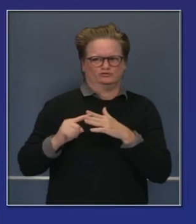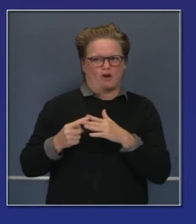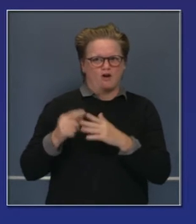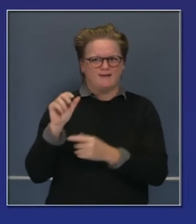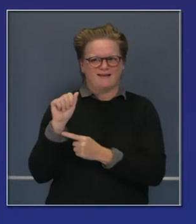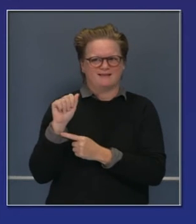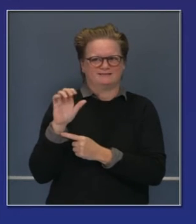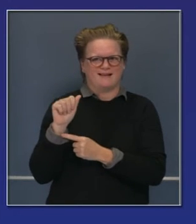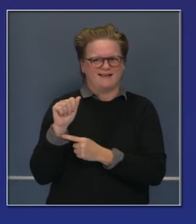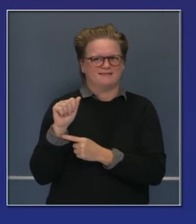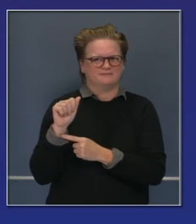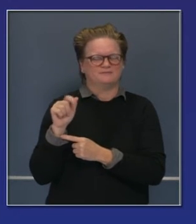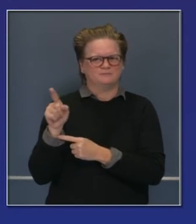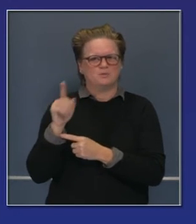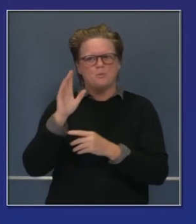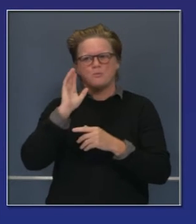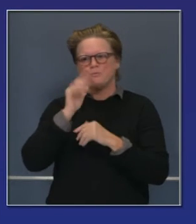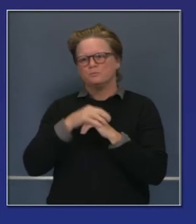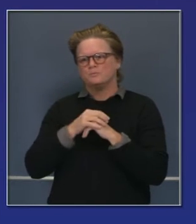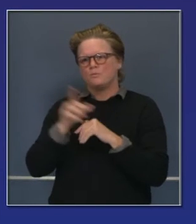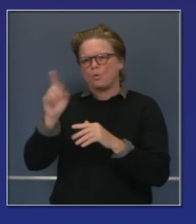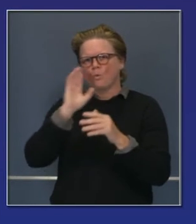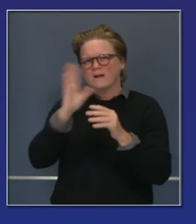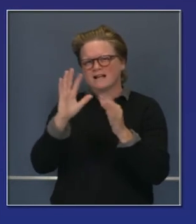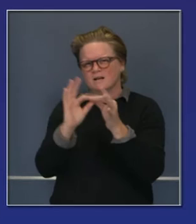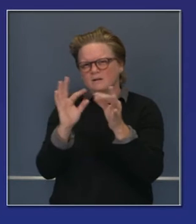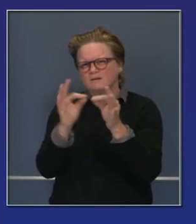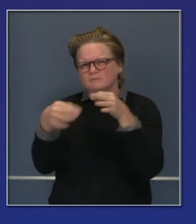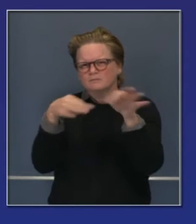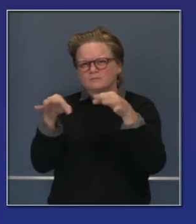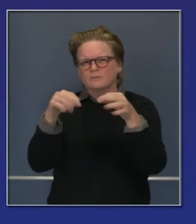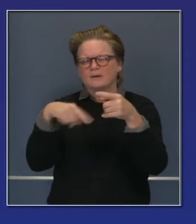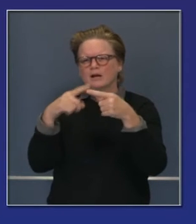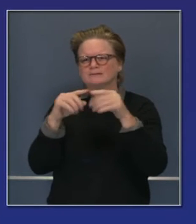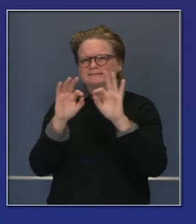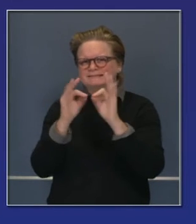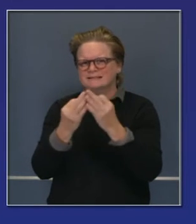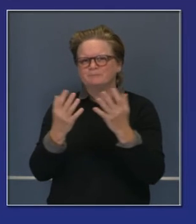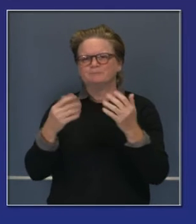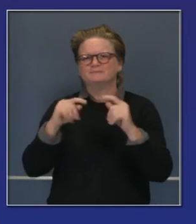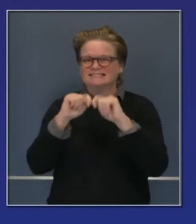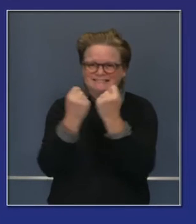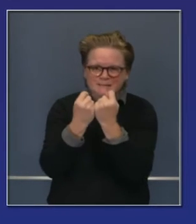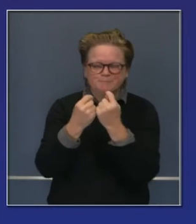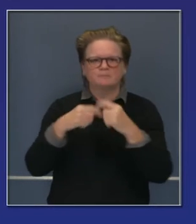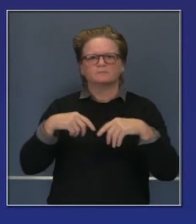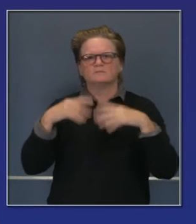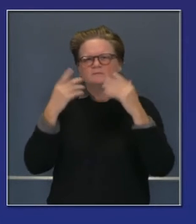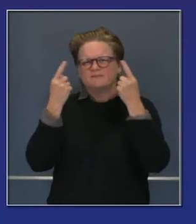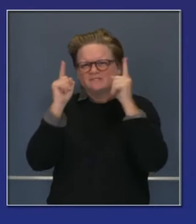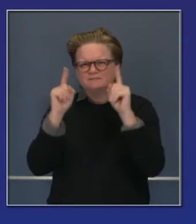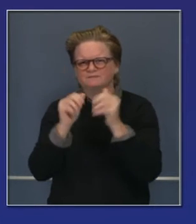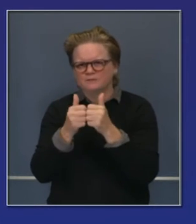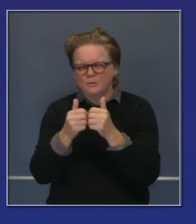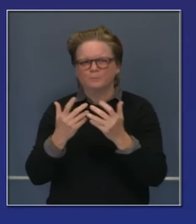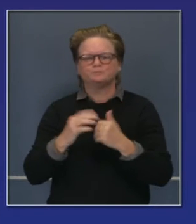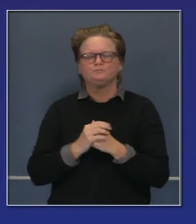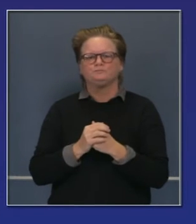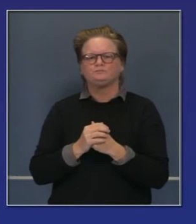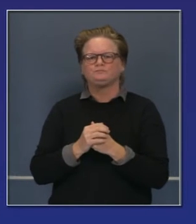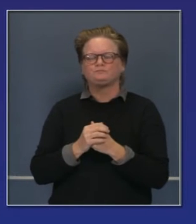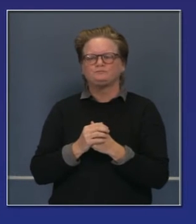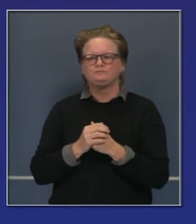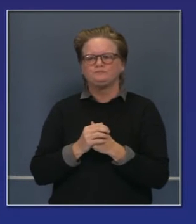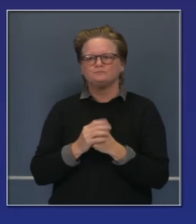California, cuán eficaz ha sido su equipo y que está en juego en relación a este nuevo periodo de